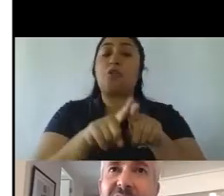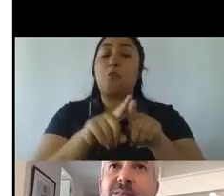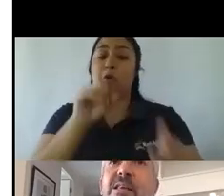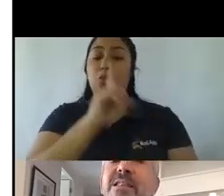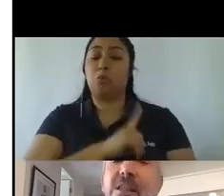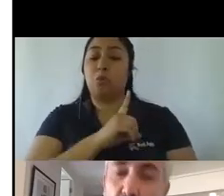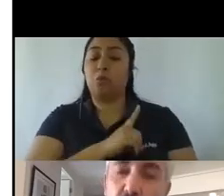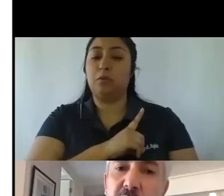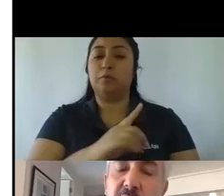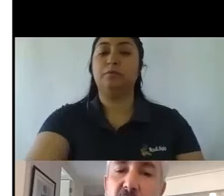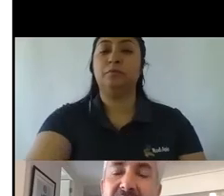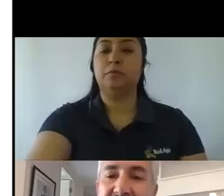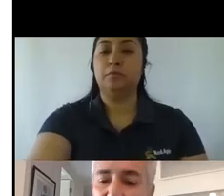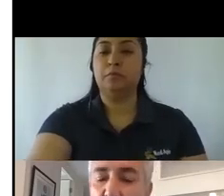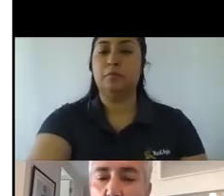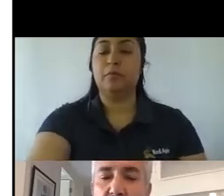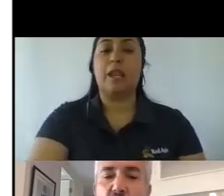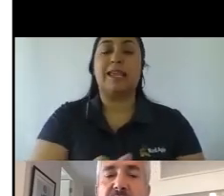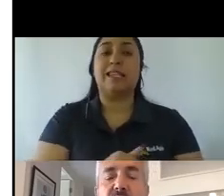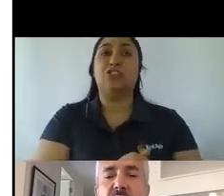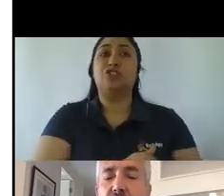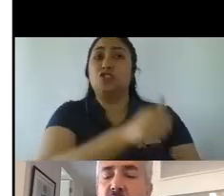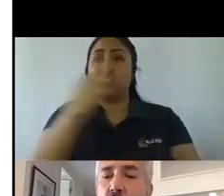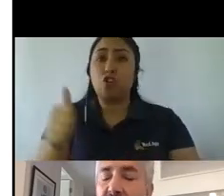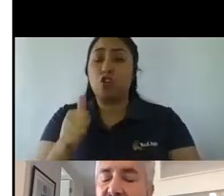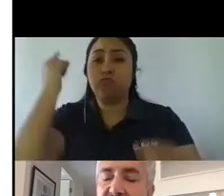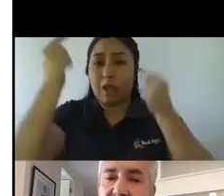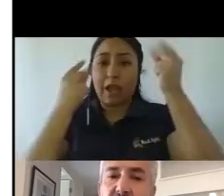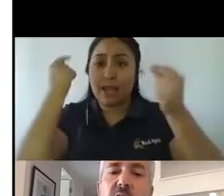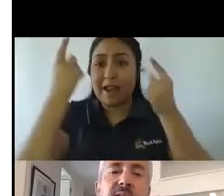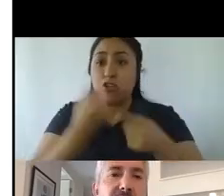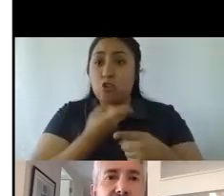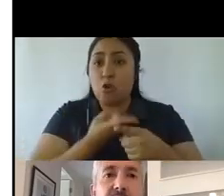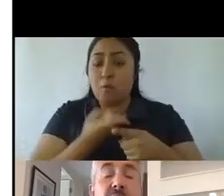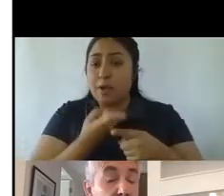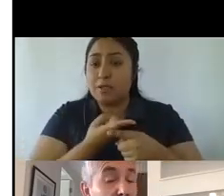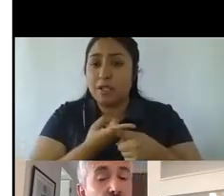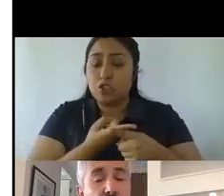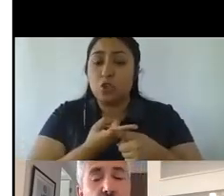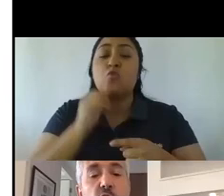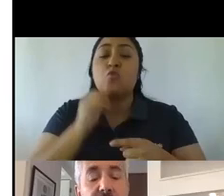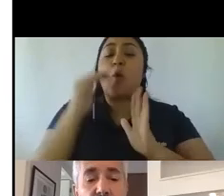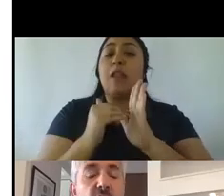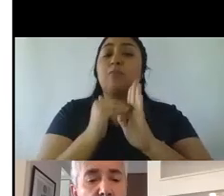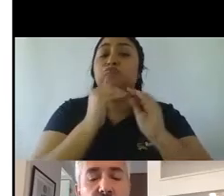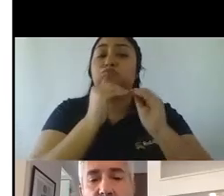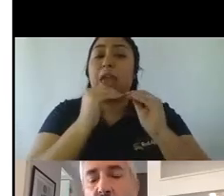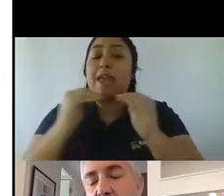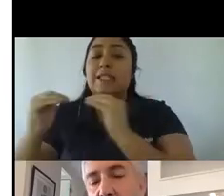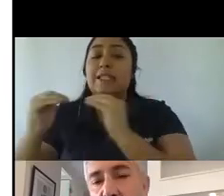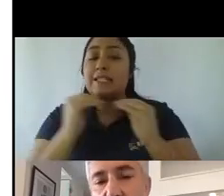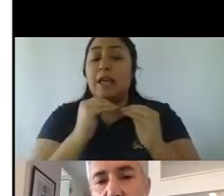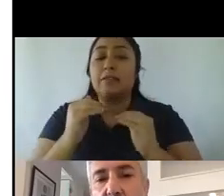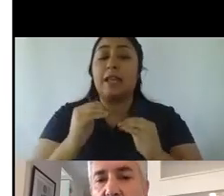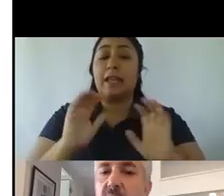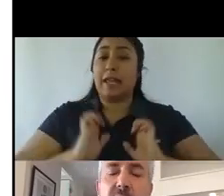Y entre todos estamos creando una conversación respecto de cuáles deberían ser los estándares, no solo éticos, como por ejemplo los